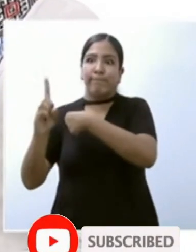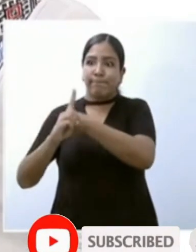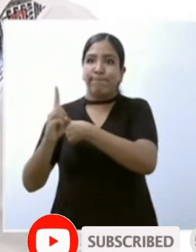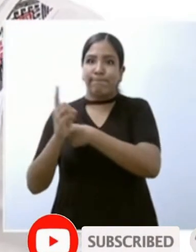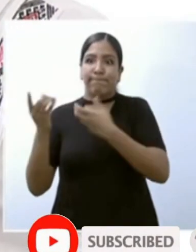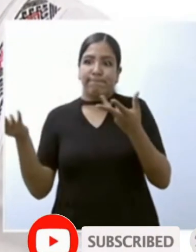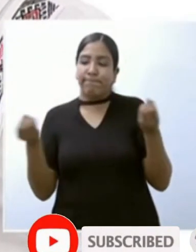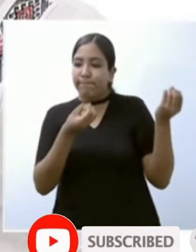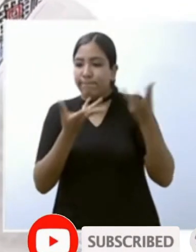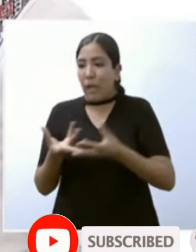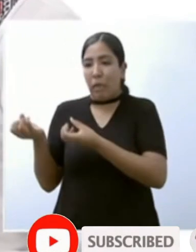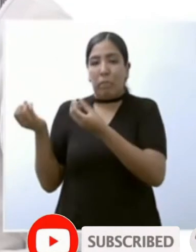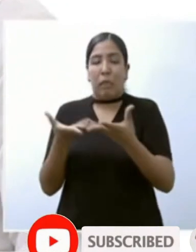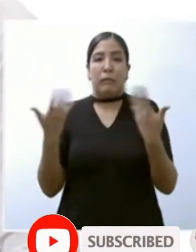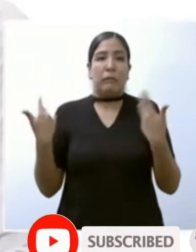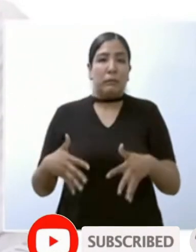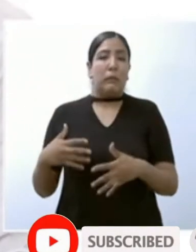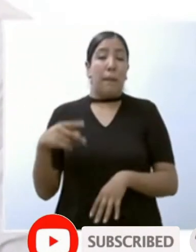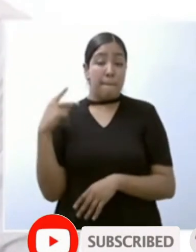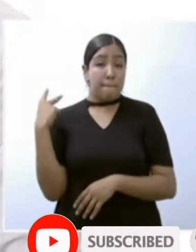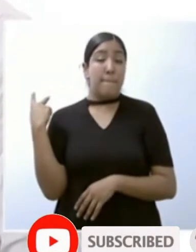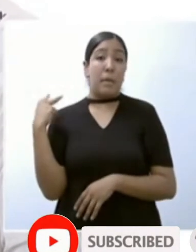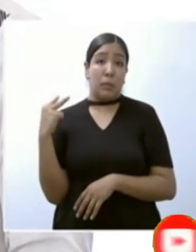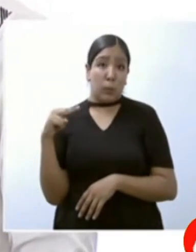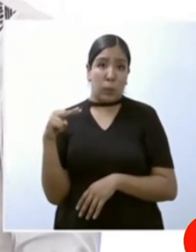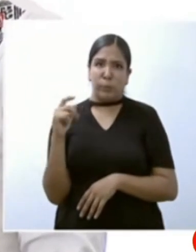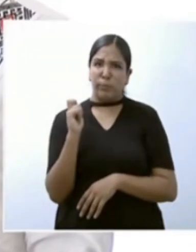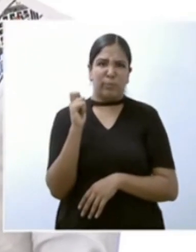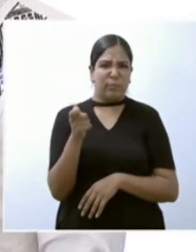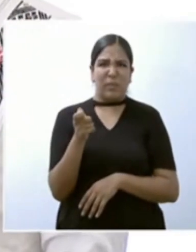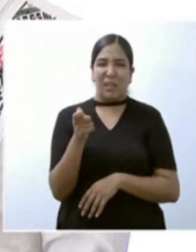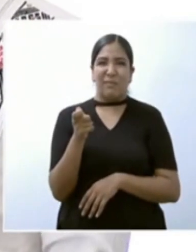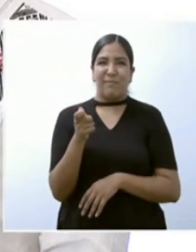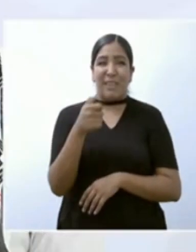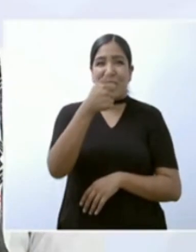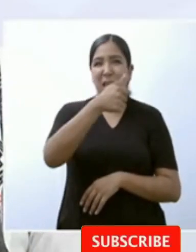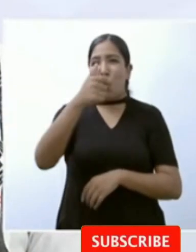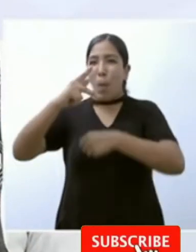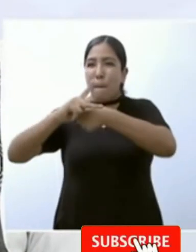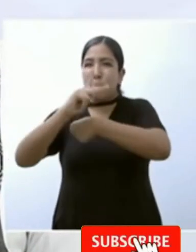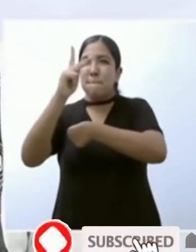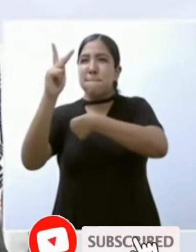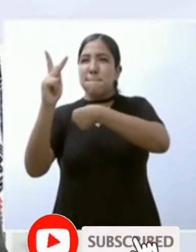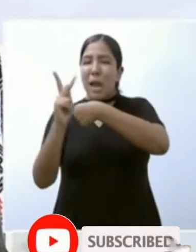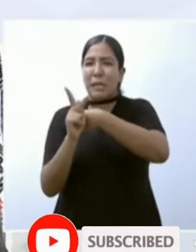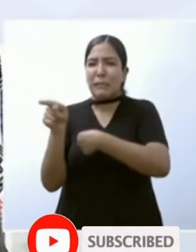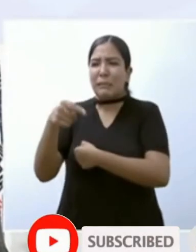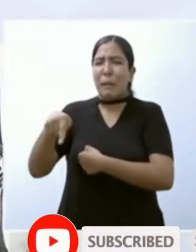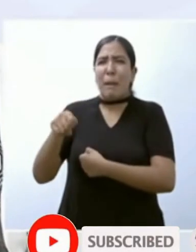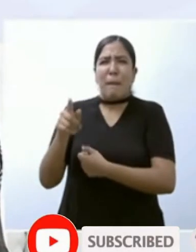considerado en el concierto de las naciones como un país